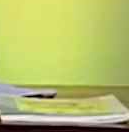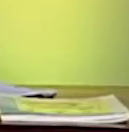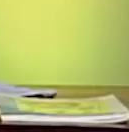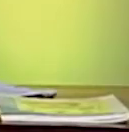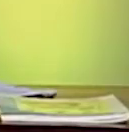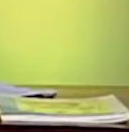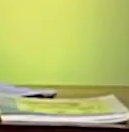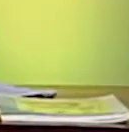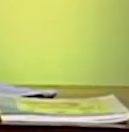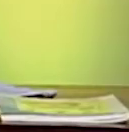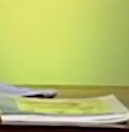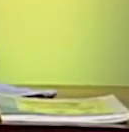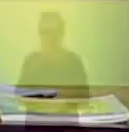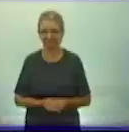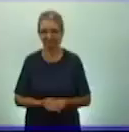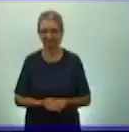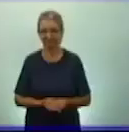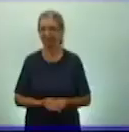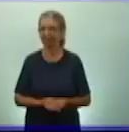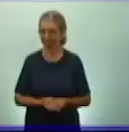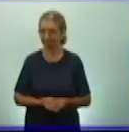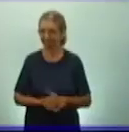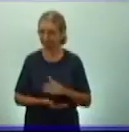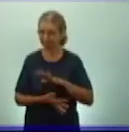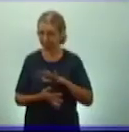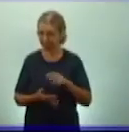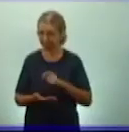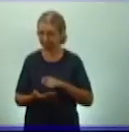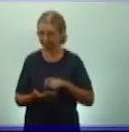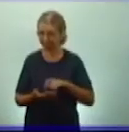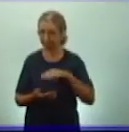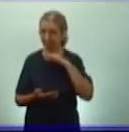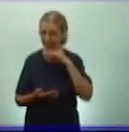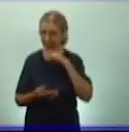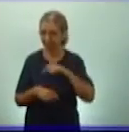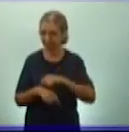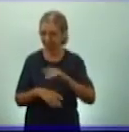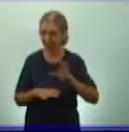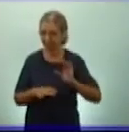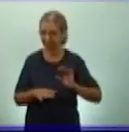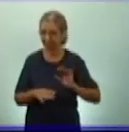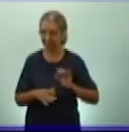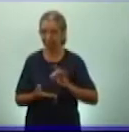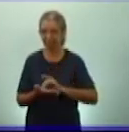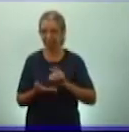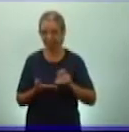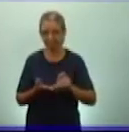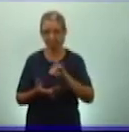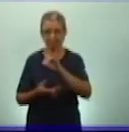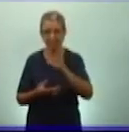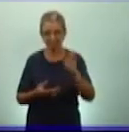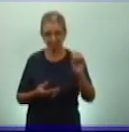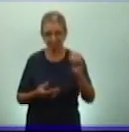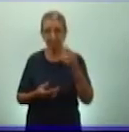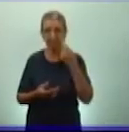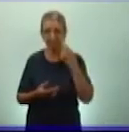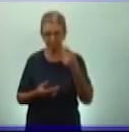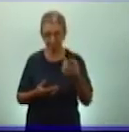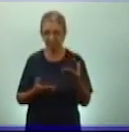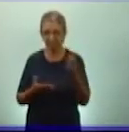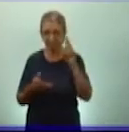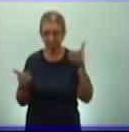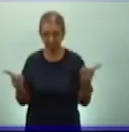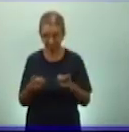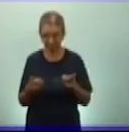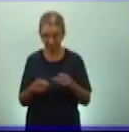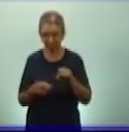Ok, espero, muchachos, que hayan tenido tiempo de copiar esta lámina. No obstante, en la página 90 del libro, ustedes pueden ver este resumen que le